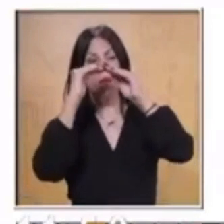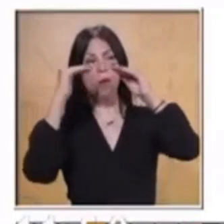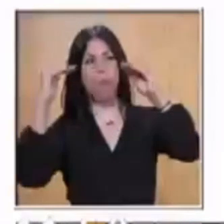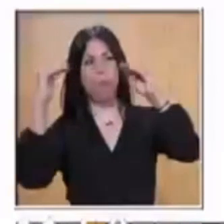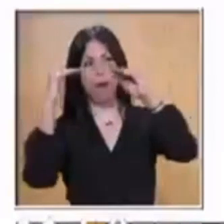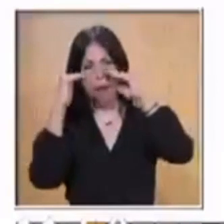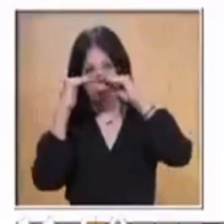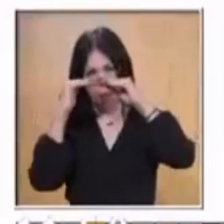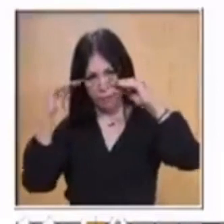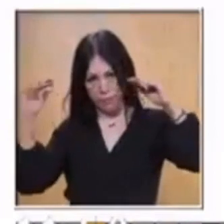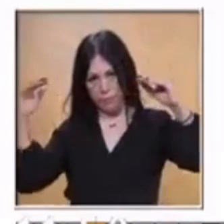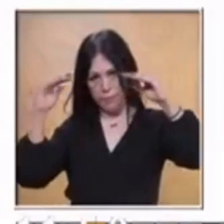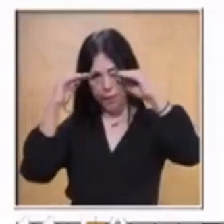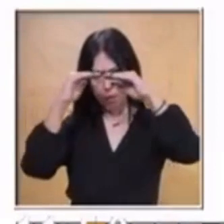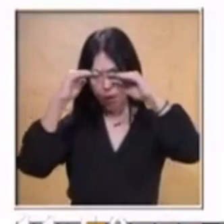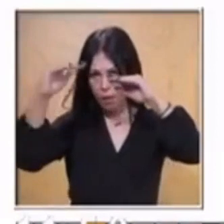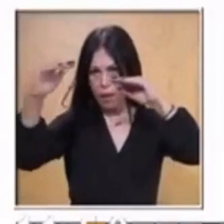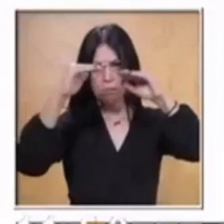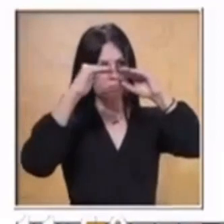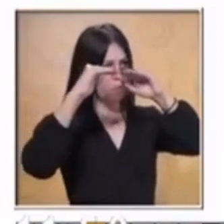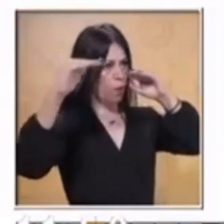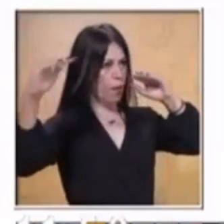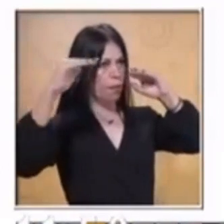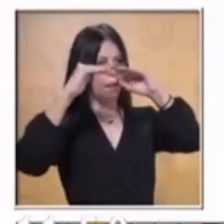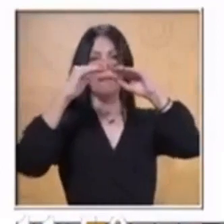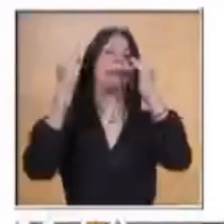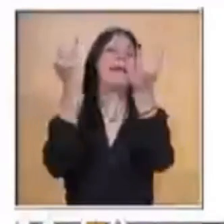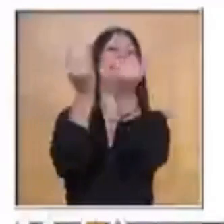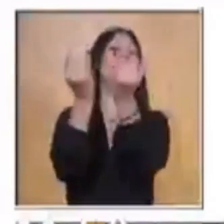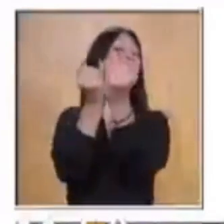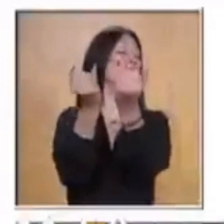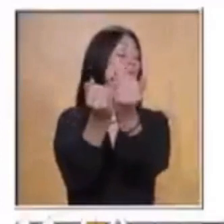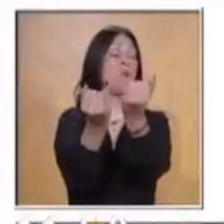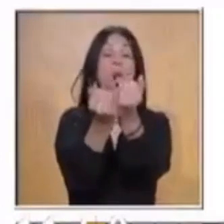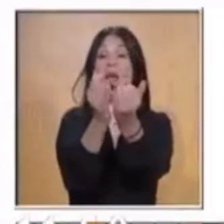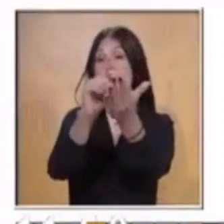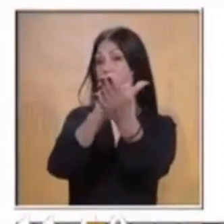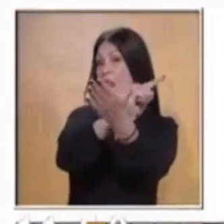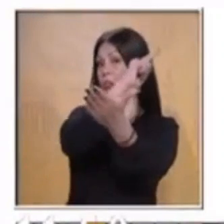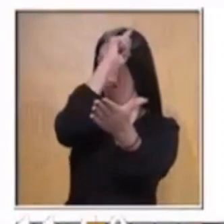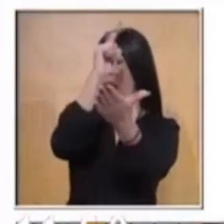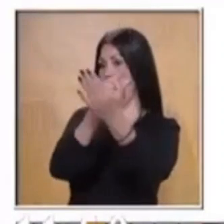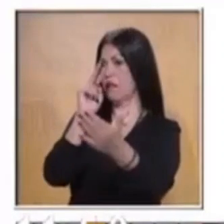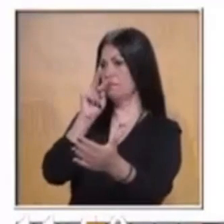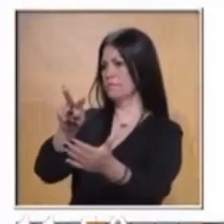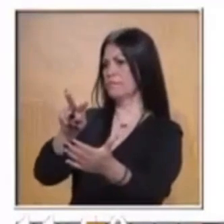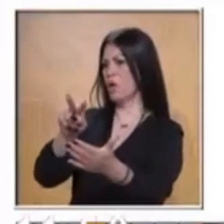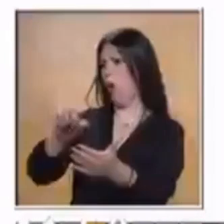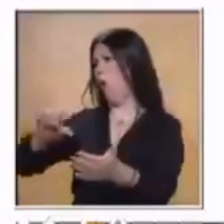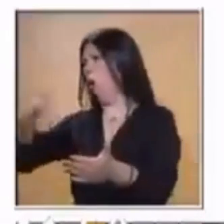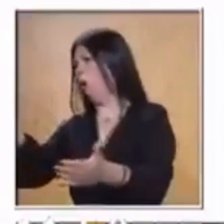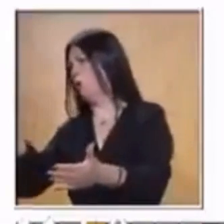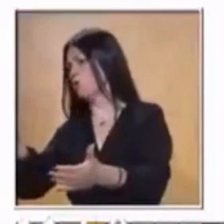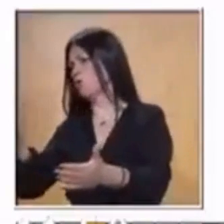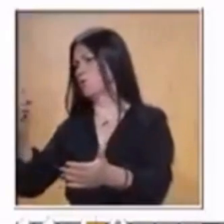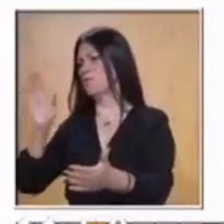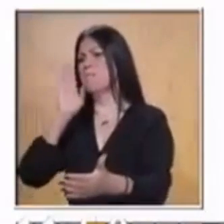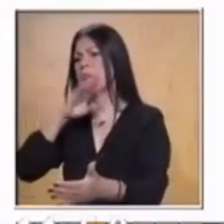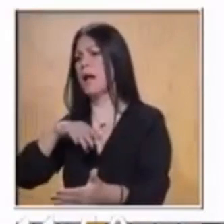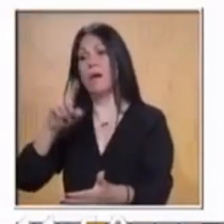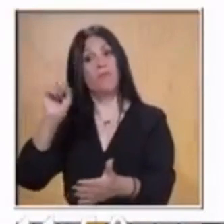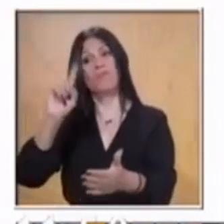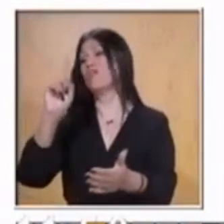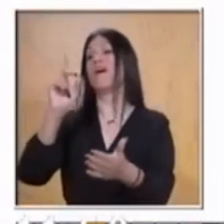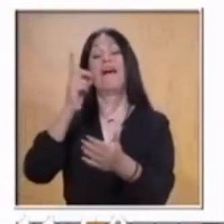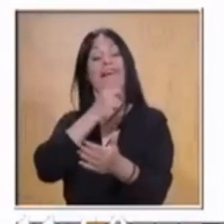ante la ley. Si no cumplimos, existen sanciones que pueden ser tanto económicas o llegar a la cárcel.